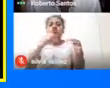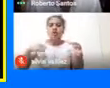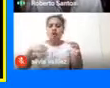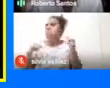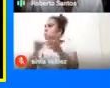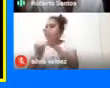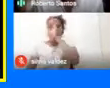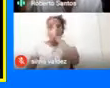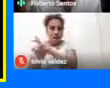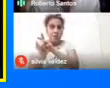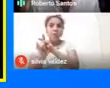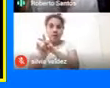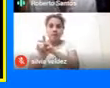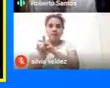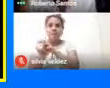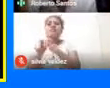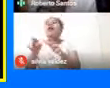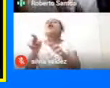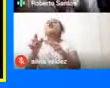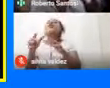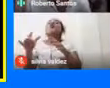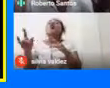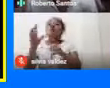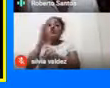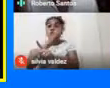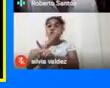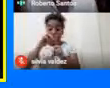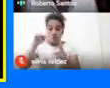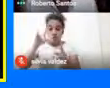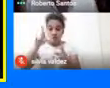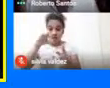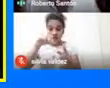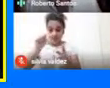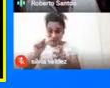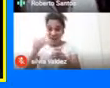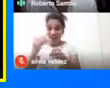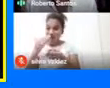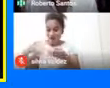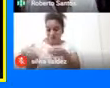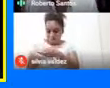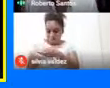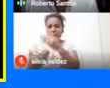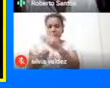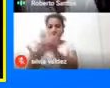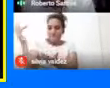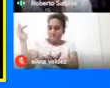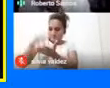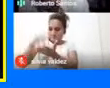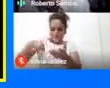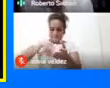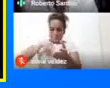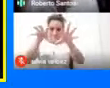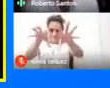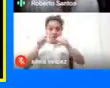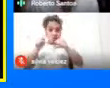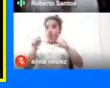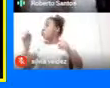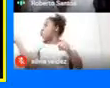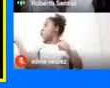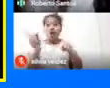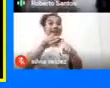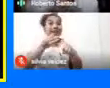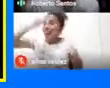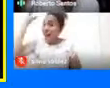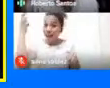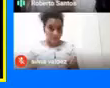Entonces La cultura Muisca Digamos que A partir de la llegada De los españoles Que no es realmente